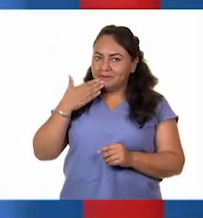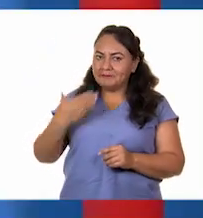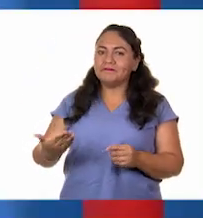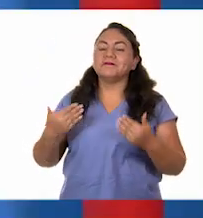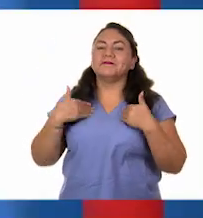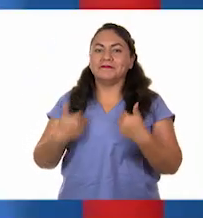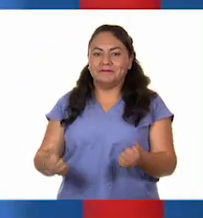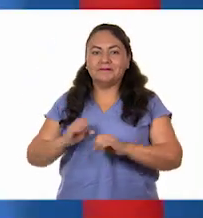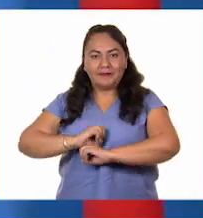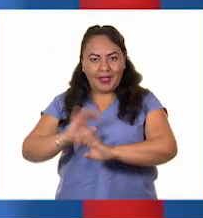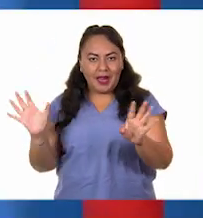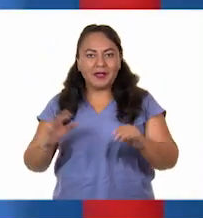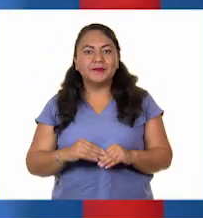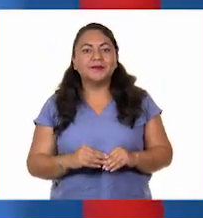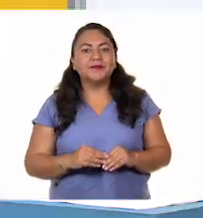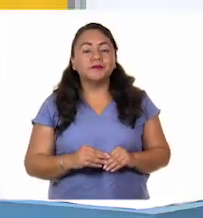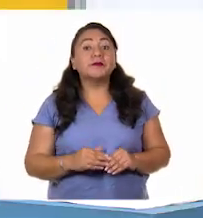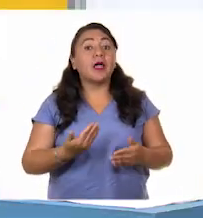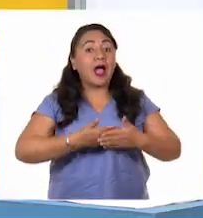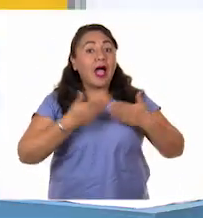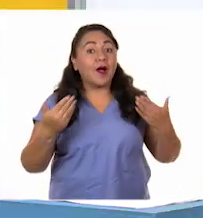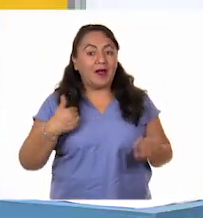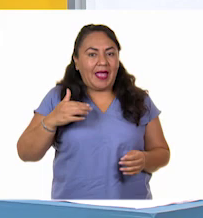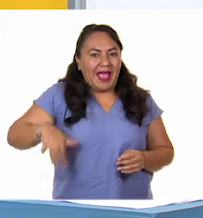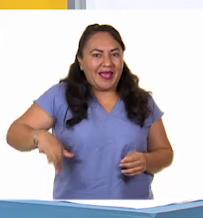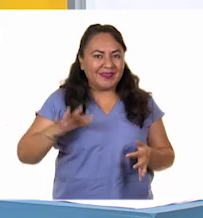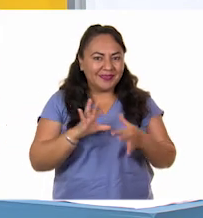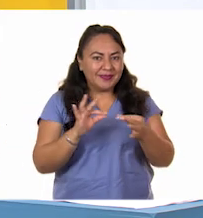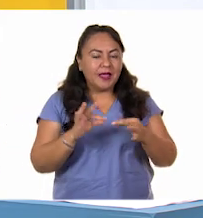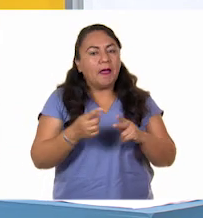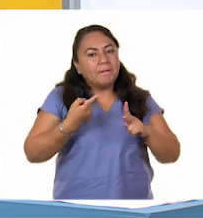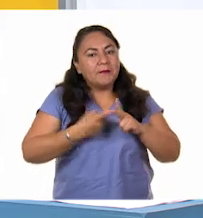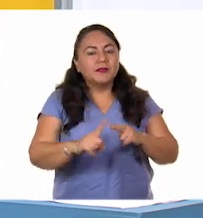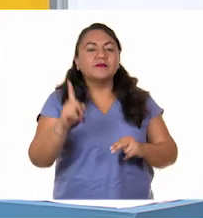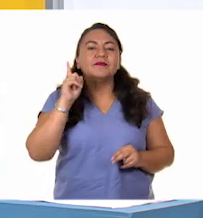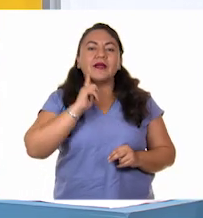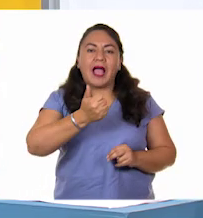queda clarísimo. Bien. Vamos a empezar, como ya lo dije, con Yami.